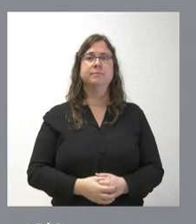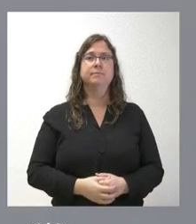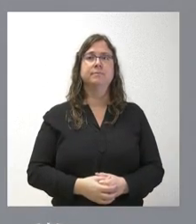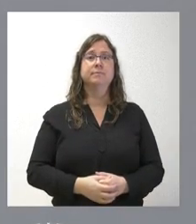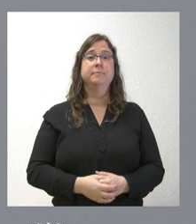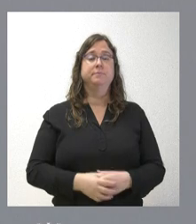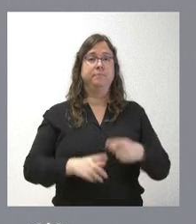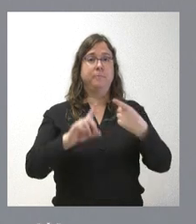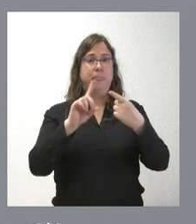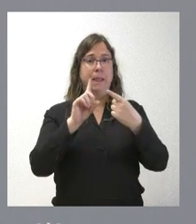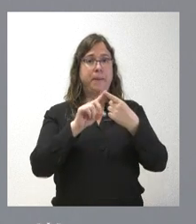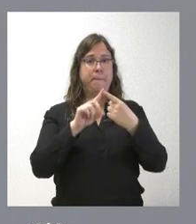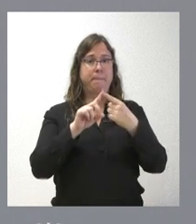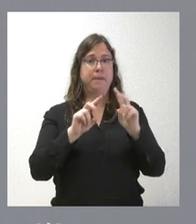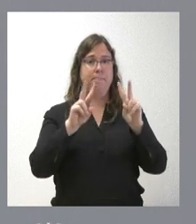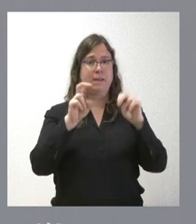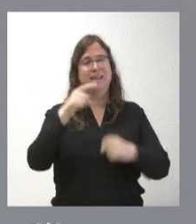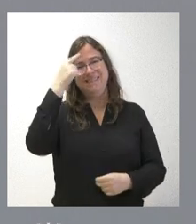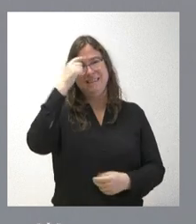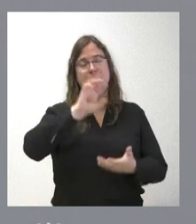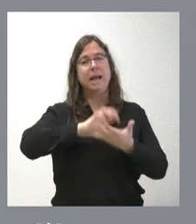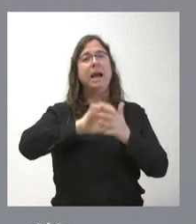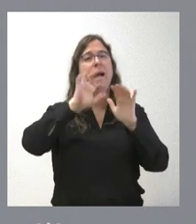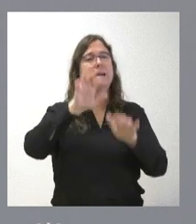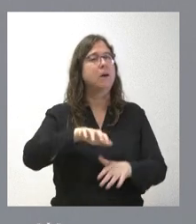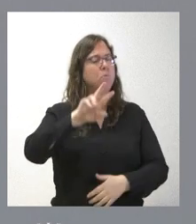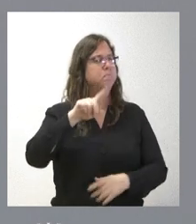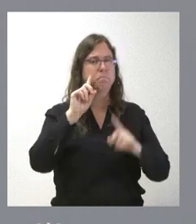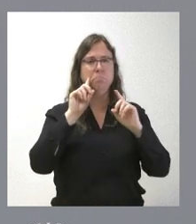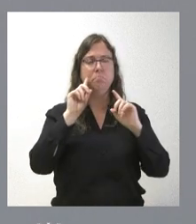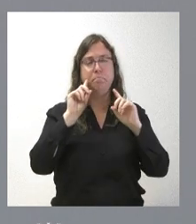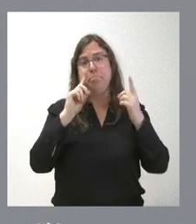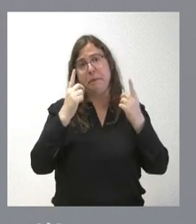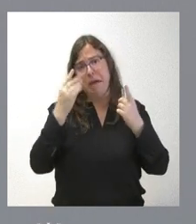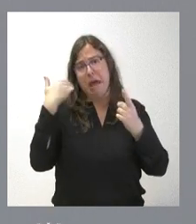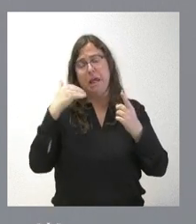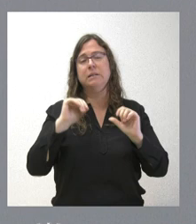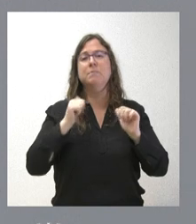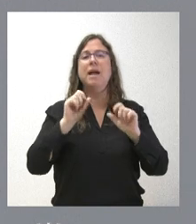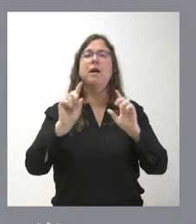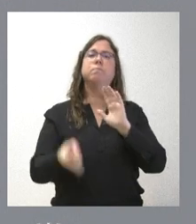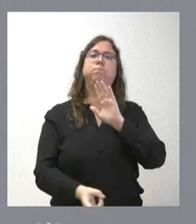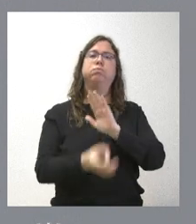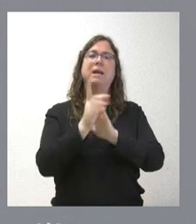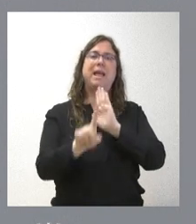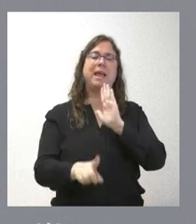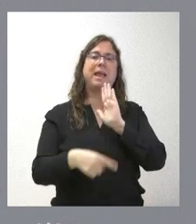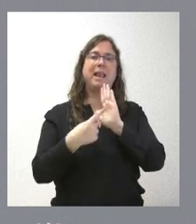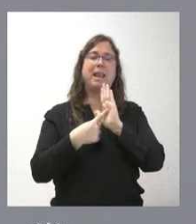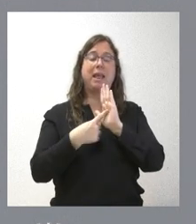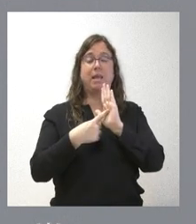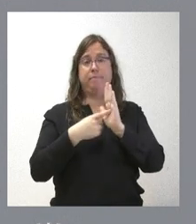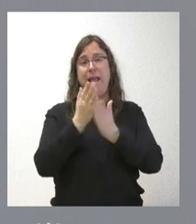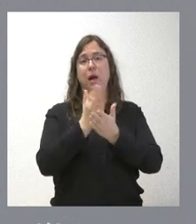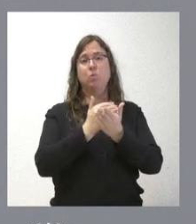Sobre el primero de los asuntos, saben ustedes que Castilla y León fue una de las primeras comunidades autónomas en tener una ley autonómica de eliminación de barreras.